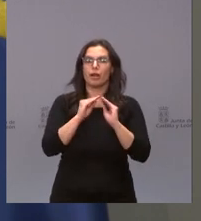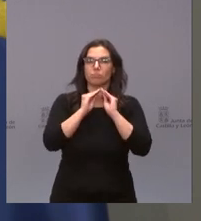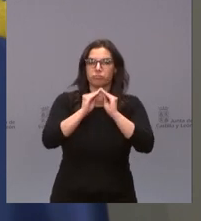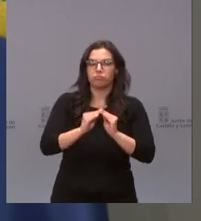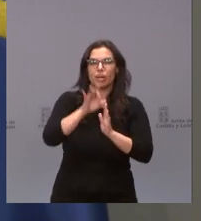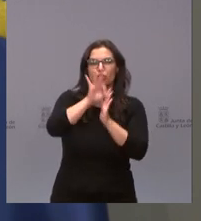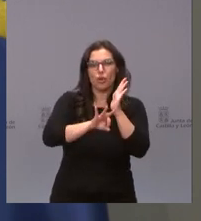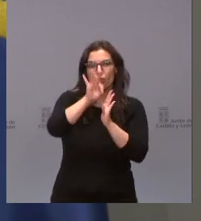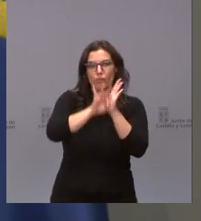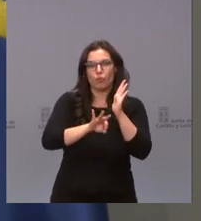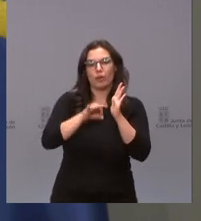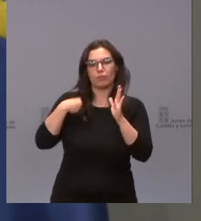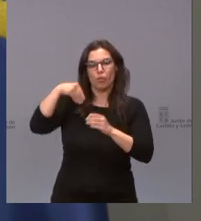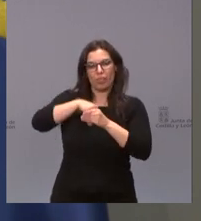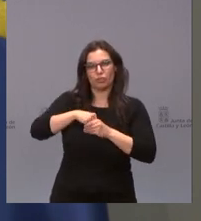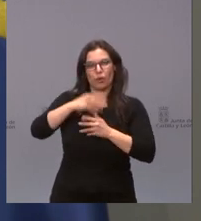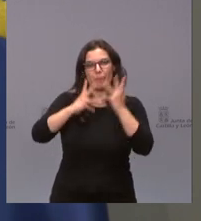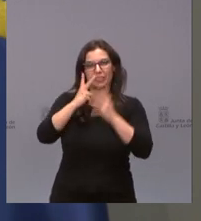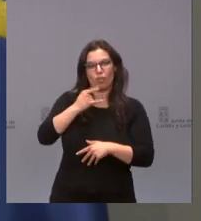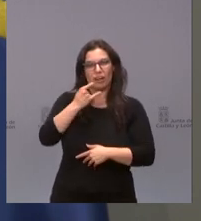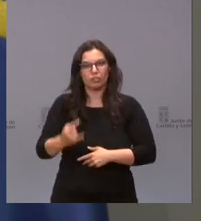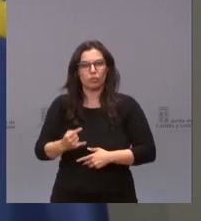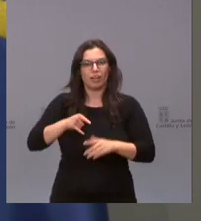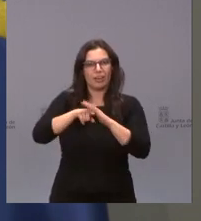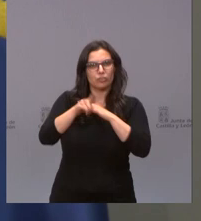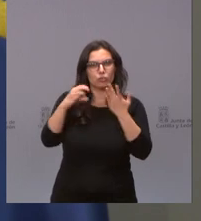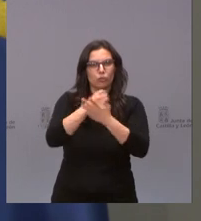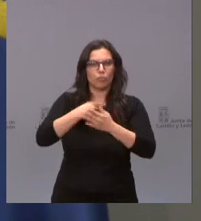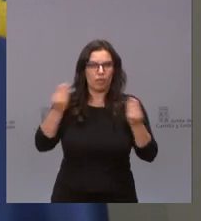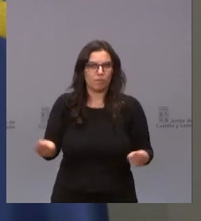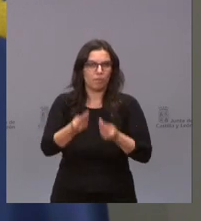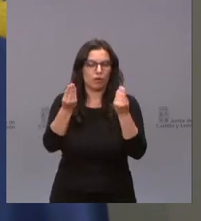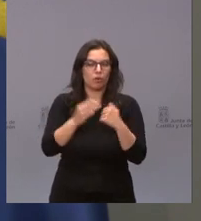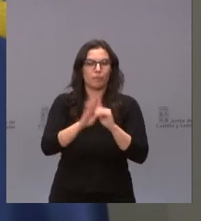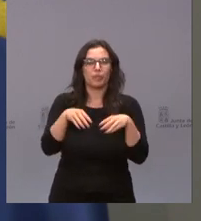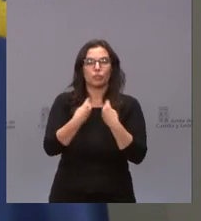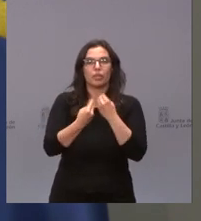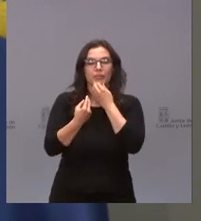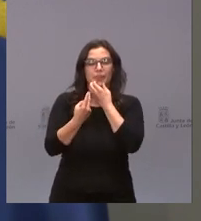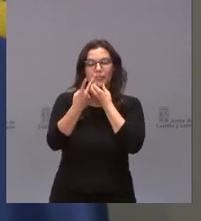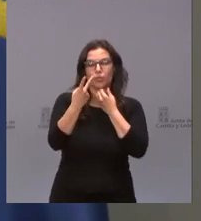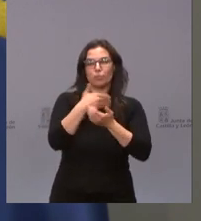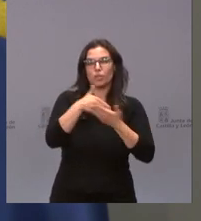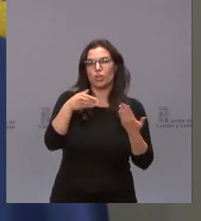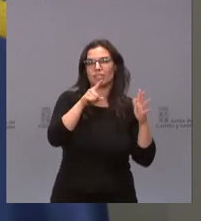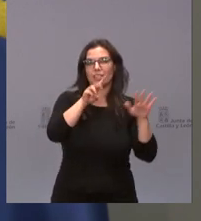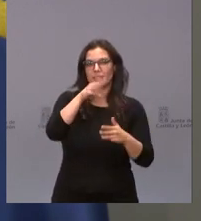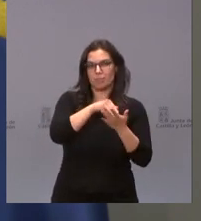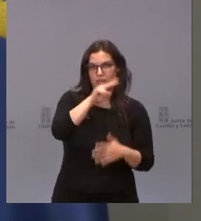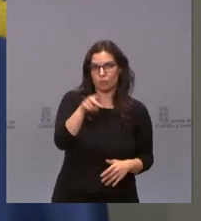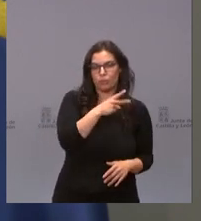que mejore la Administración electrónica de Castilla y León. Se trata de un total de 2.063.000 euros